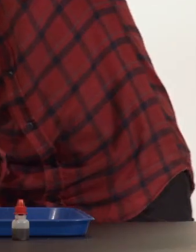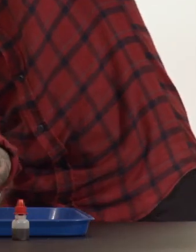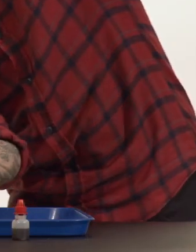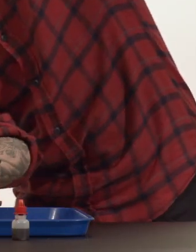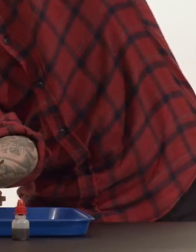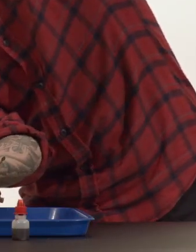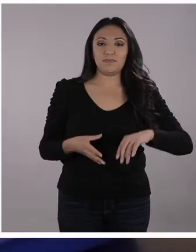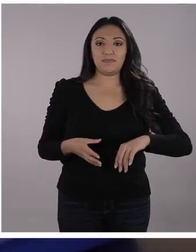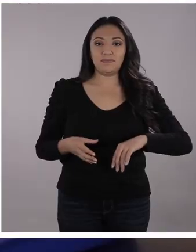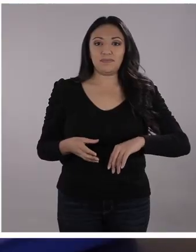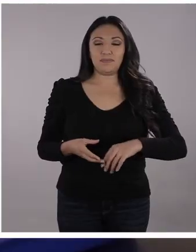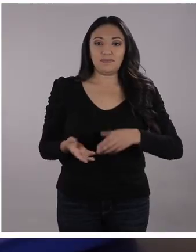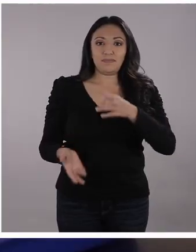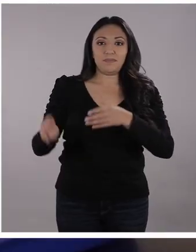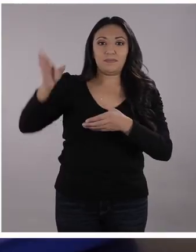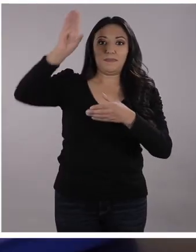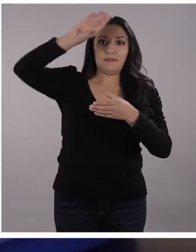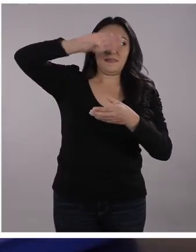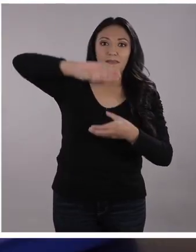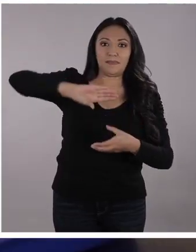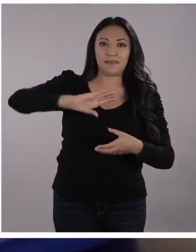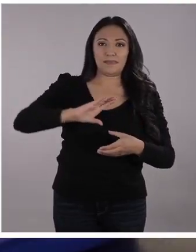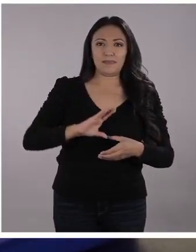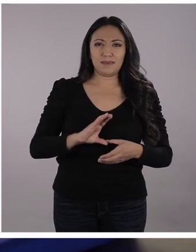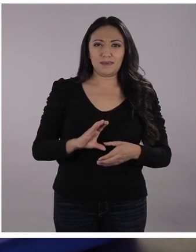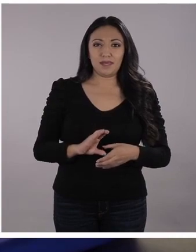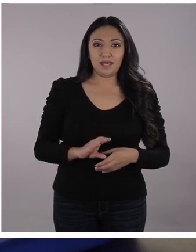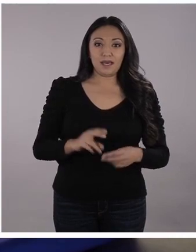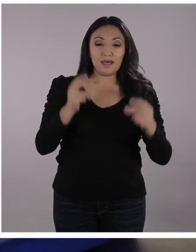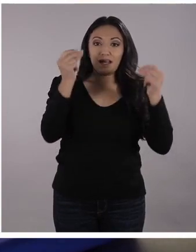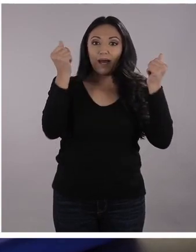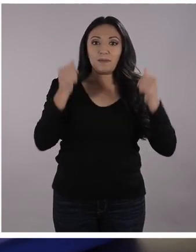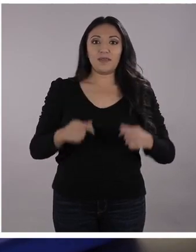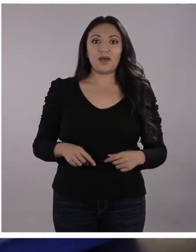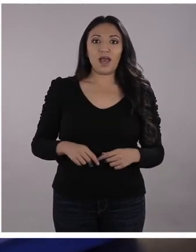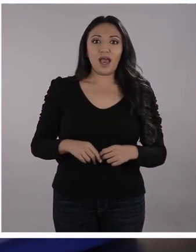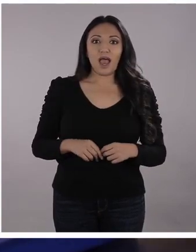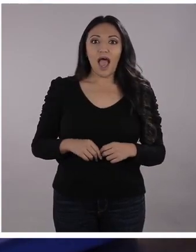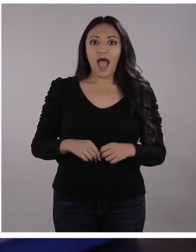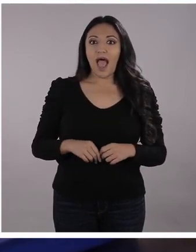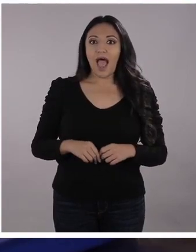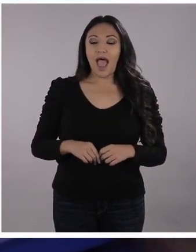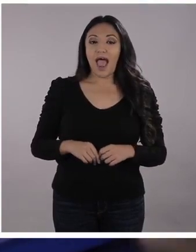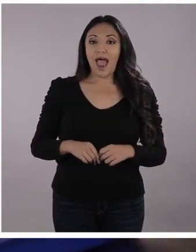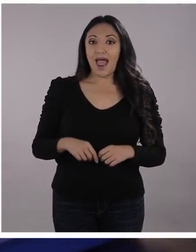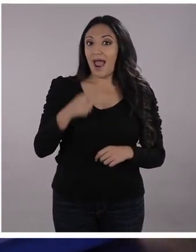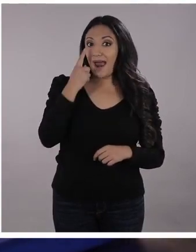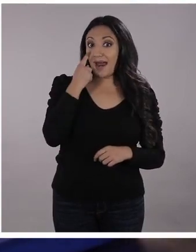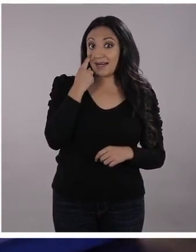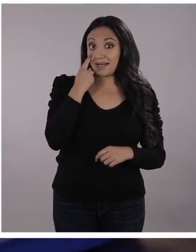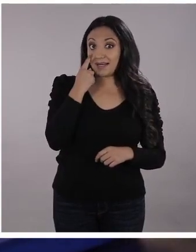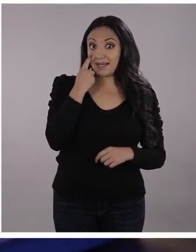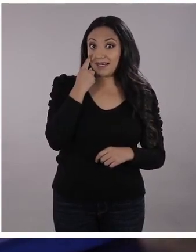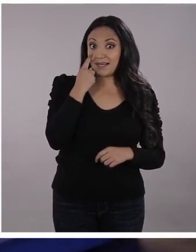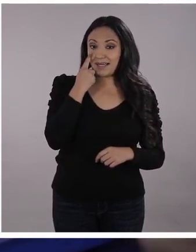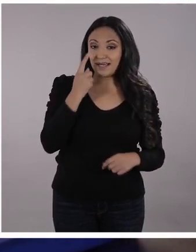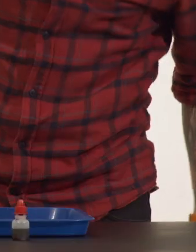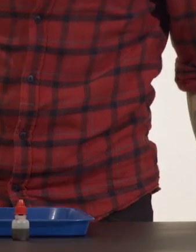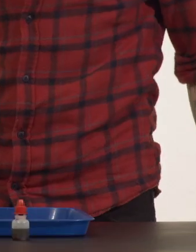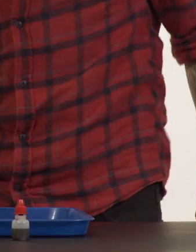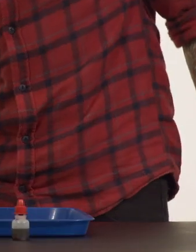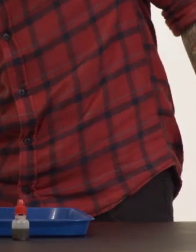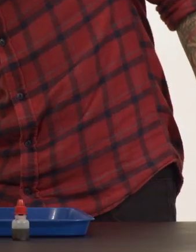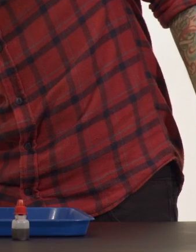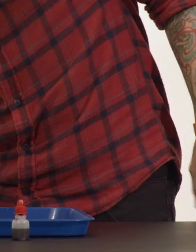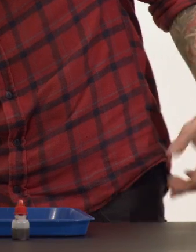Ok, vamos a ver. Despacio. Una, dos y tres. ¿Qué pasó ahí? Wow,